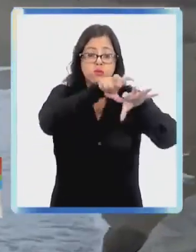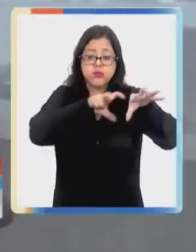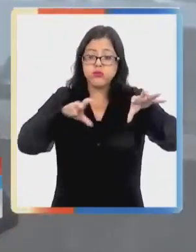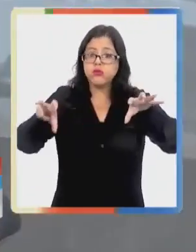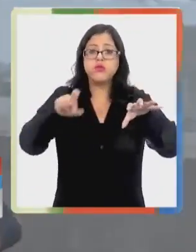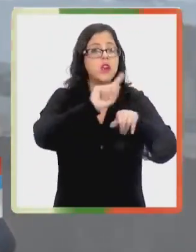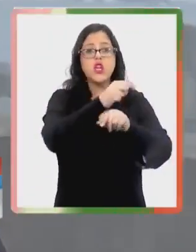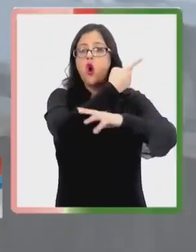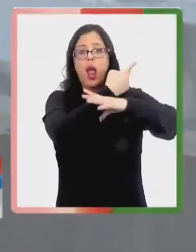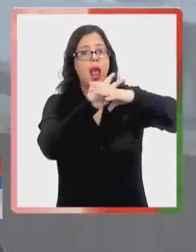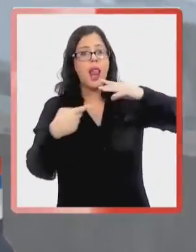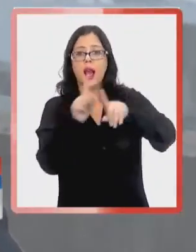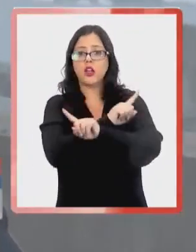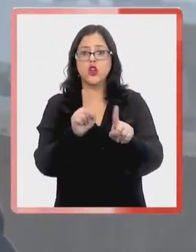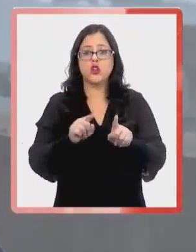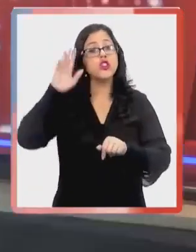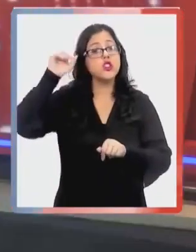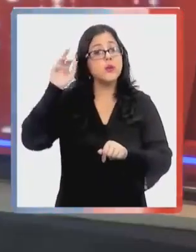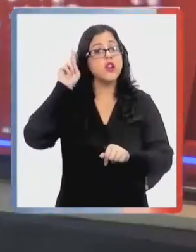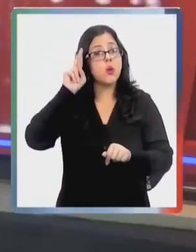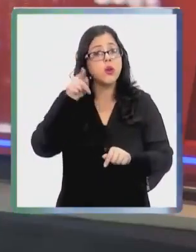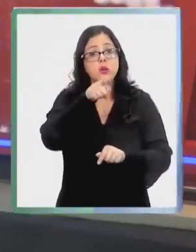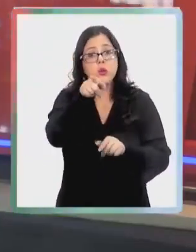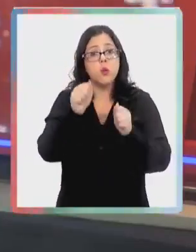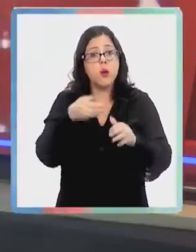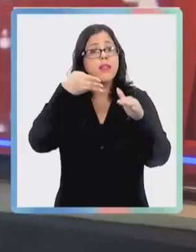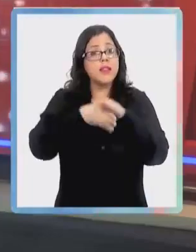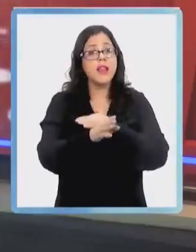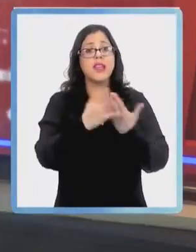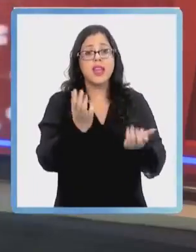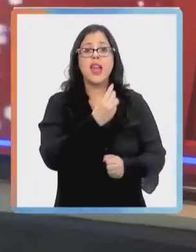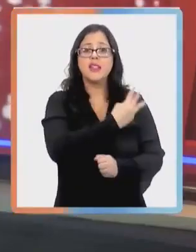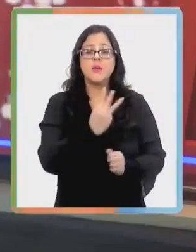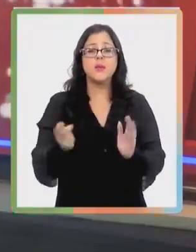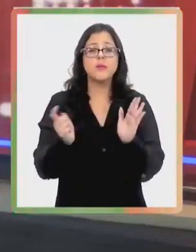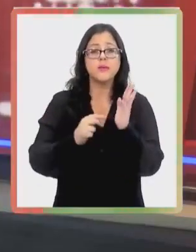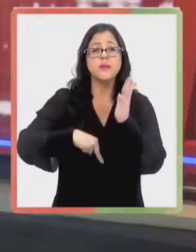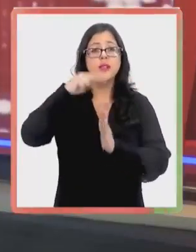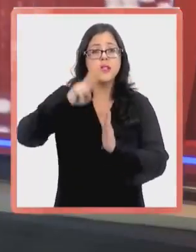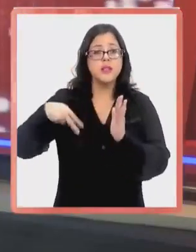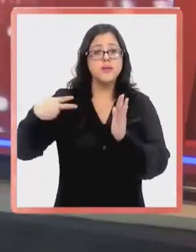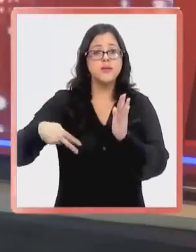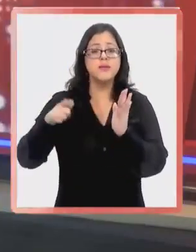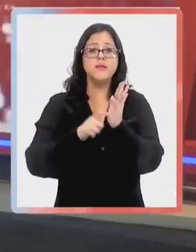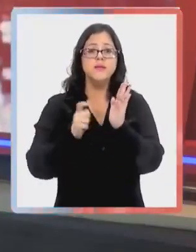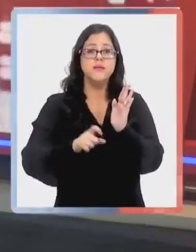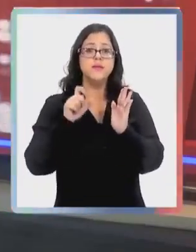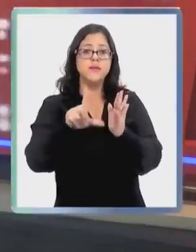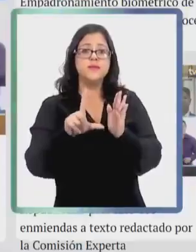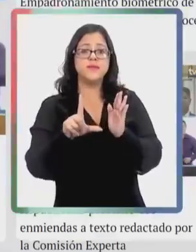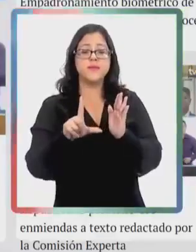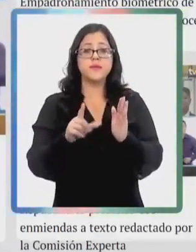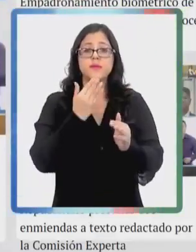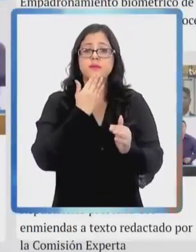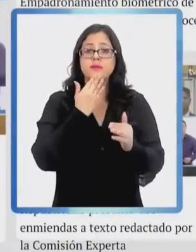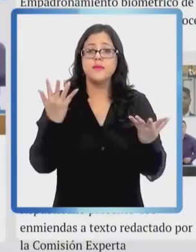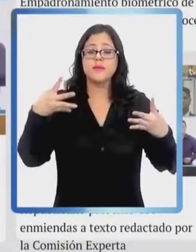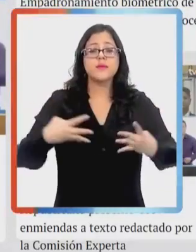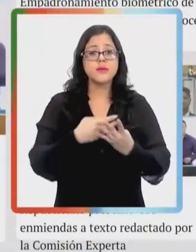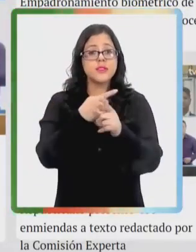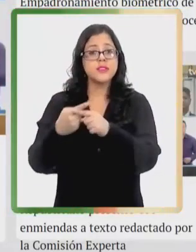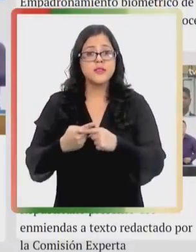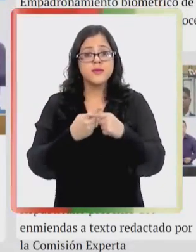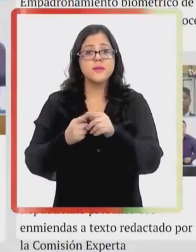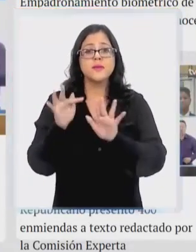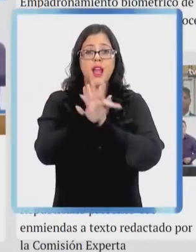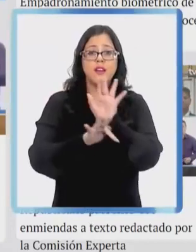ingresar al mar. Nos despedimos y recuerden que pueden visitar nuestra página web, estamos en www.portavoznoticias.cl